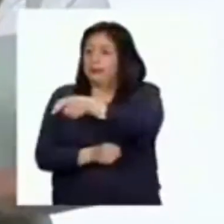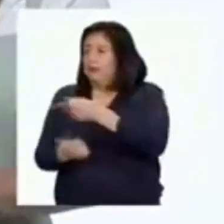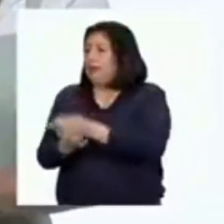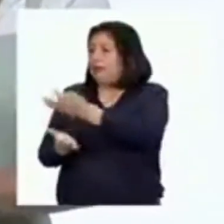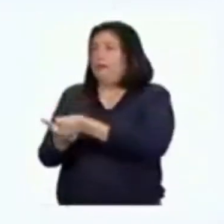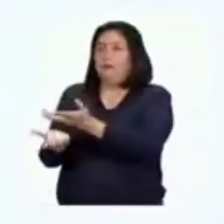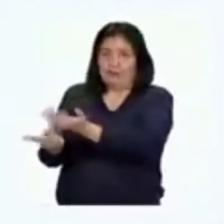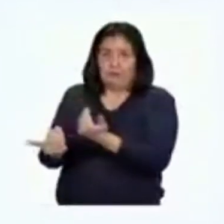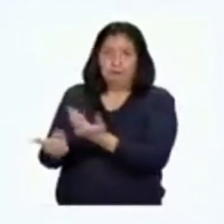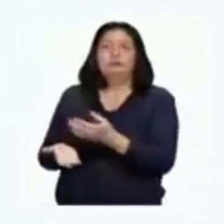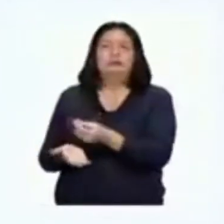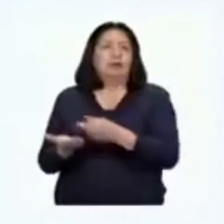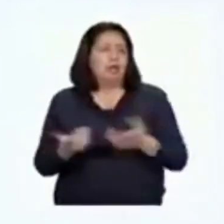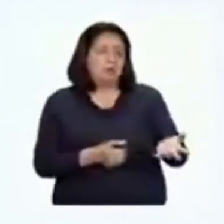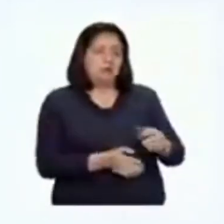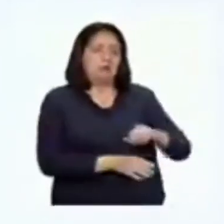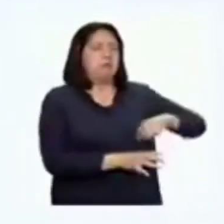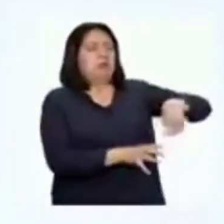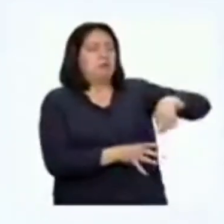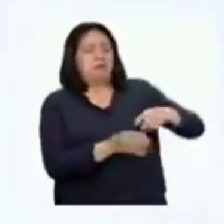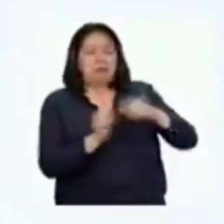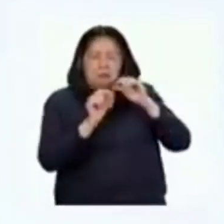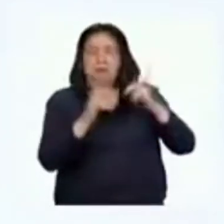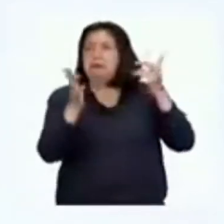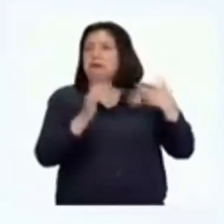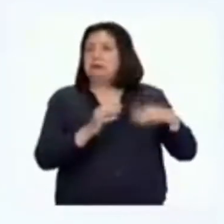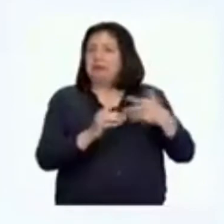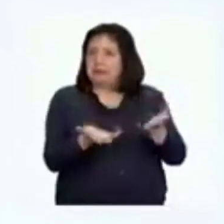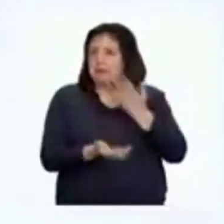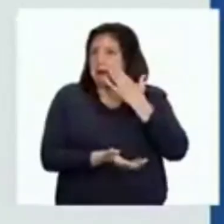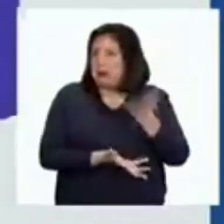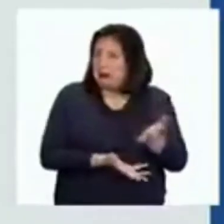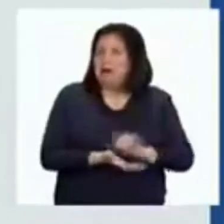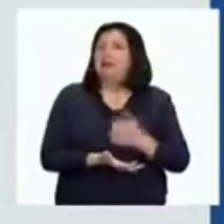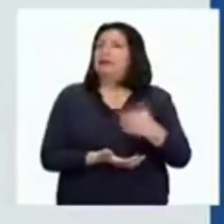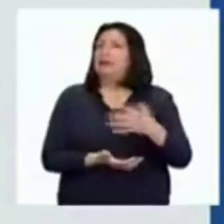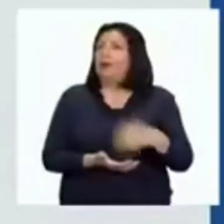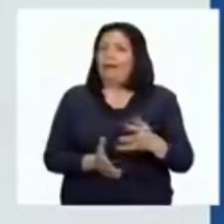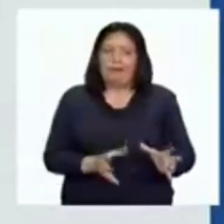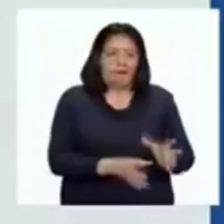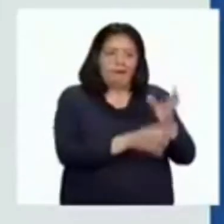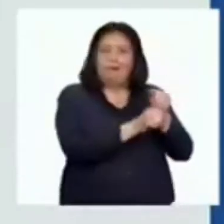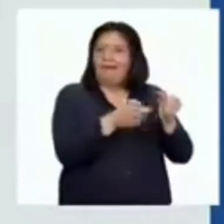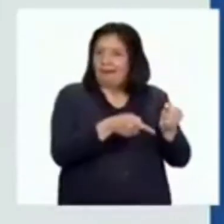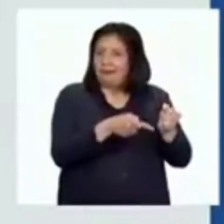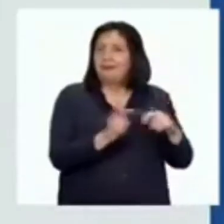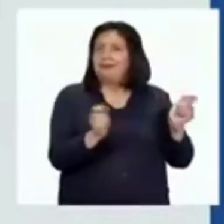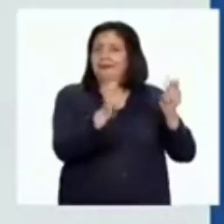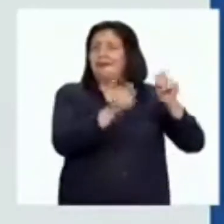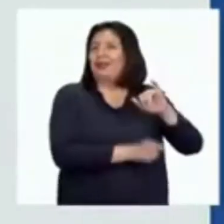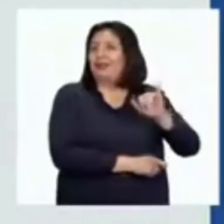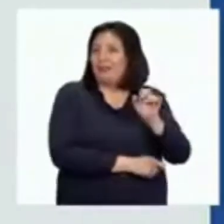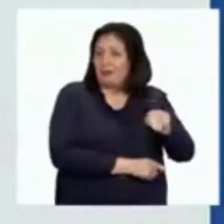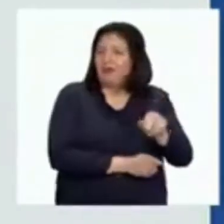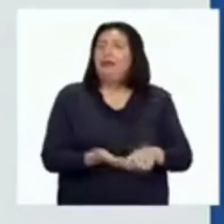compraría. Mercedes preparó una gran sorpresa para recibir a su mamá. Los juanes para San Juan, el